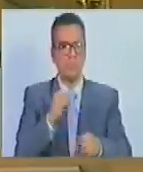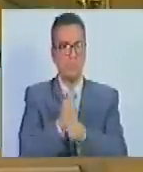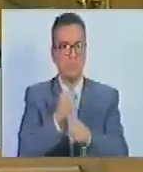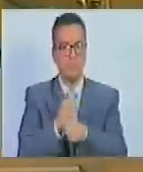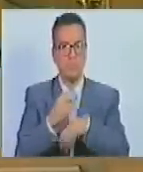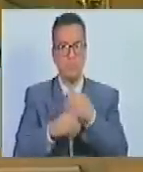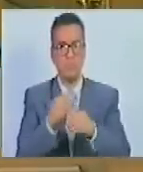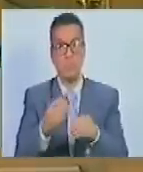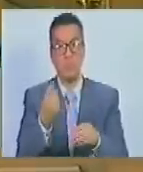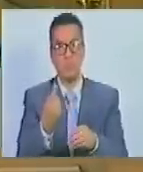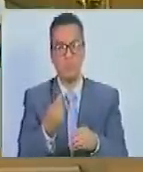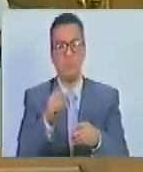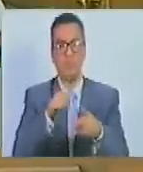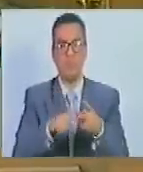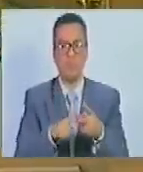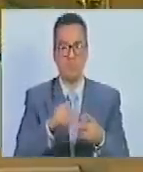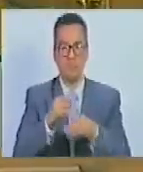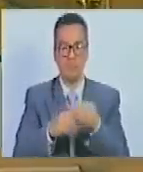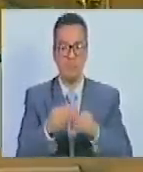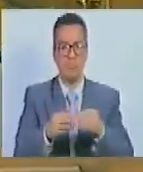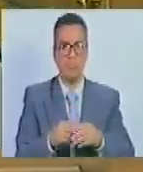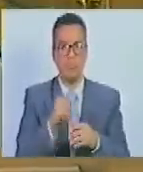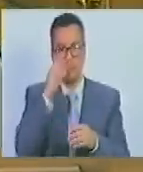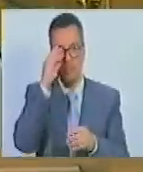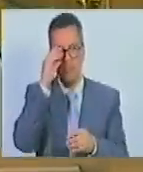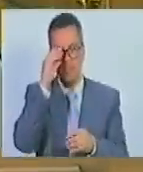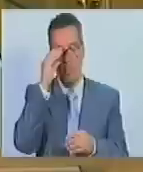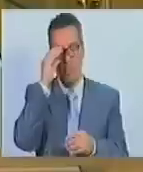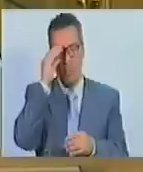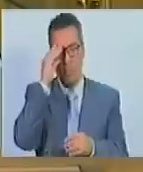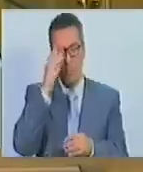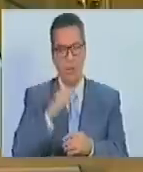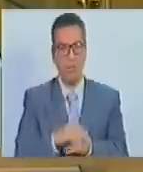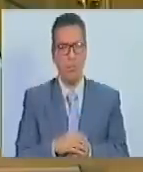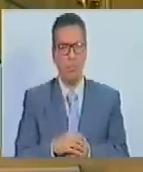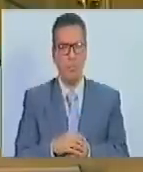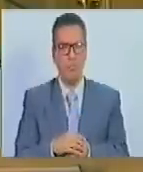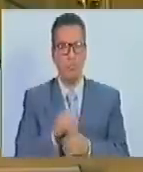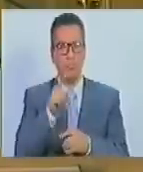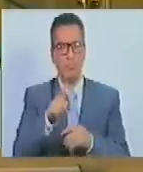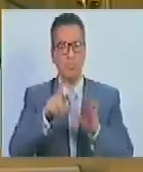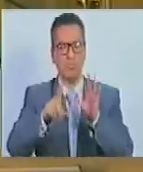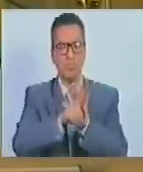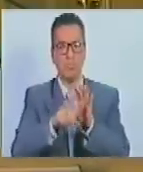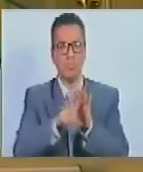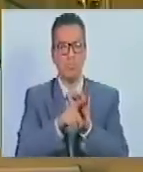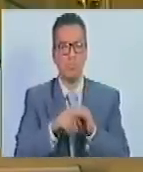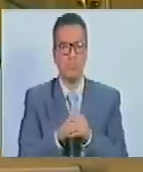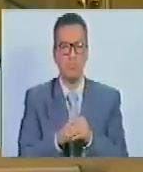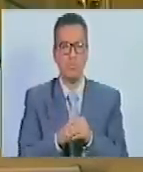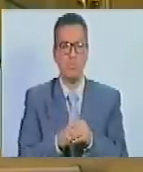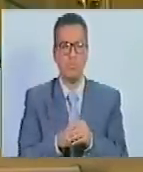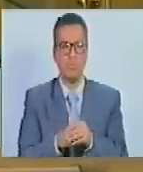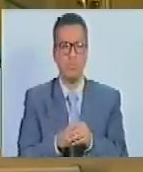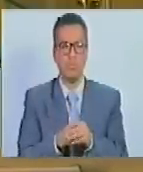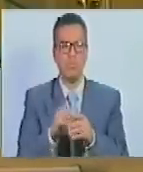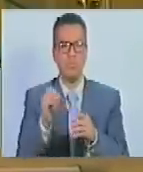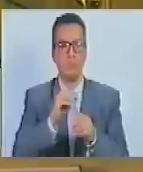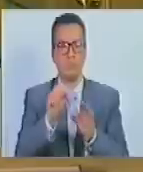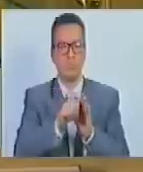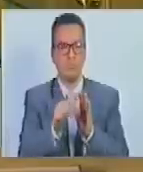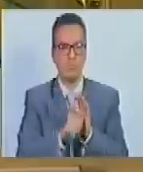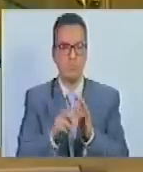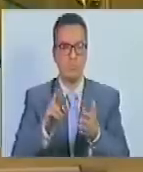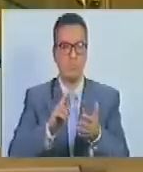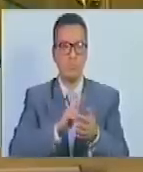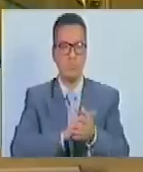que le sean conferidas de conformidad con esta ley, los estatutos y